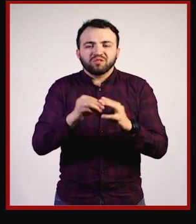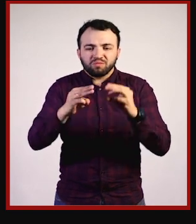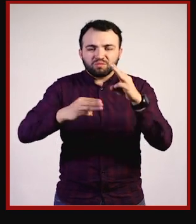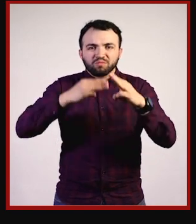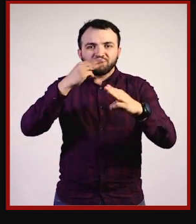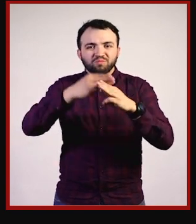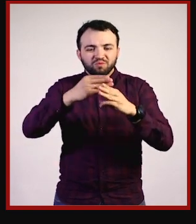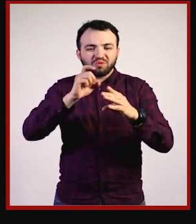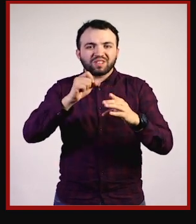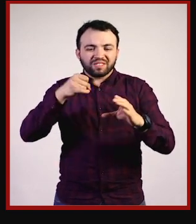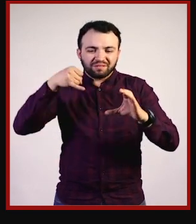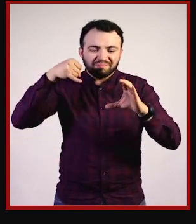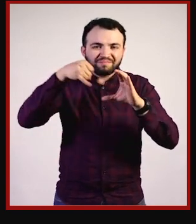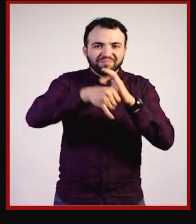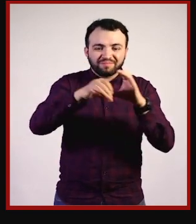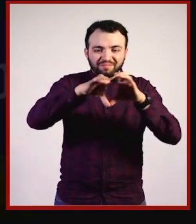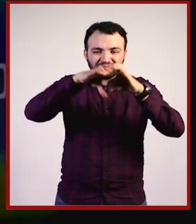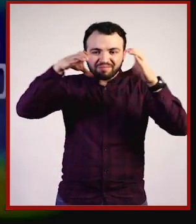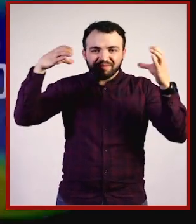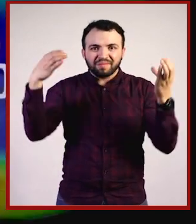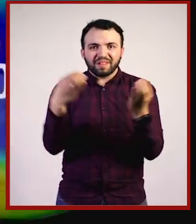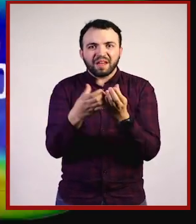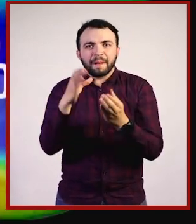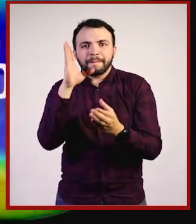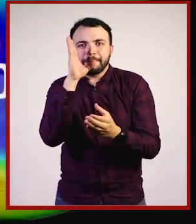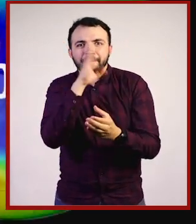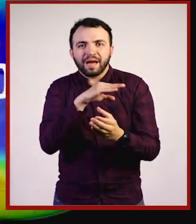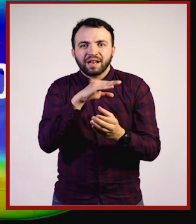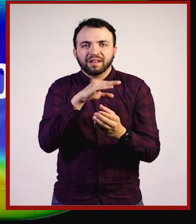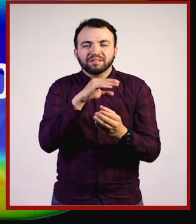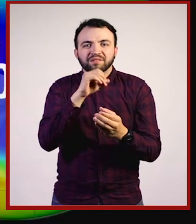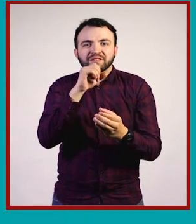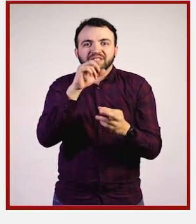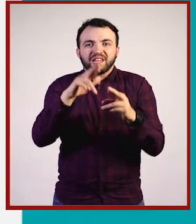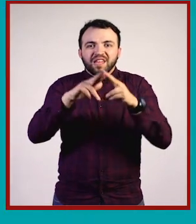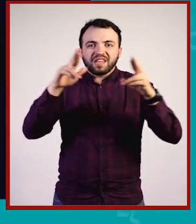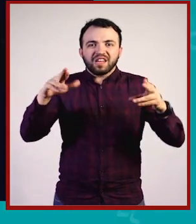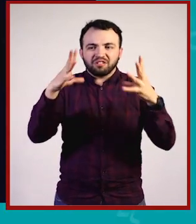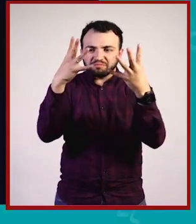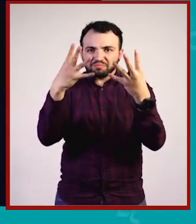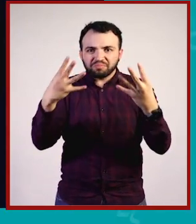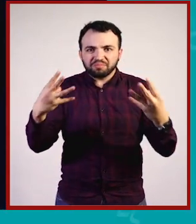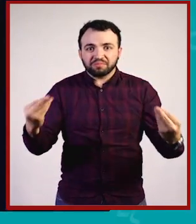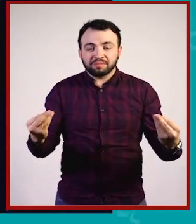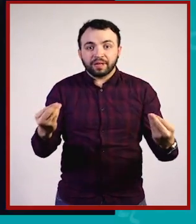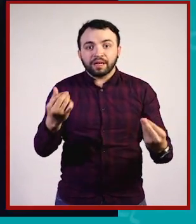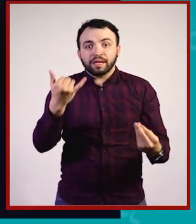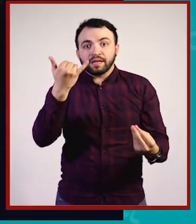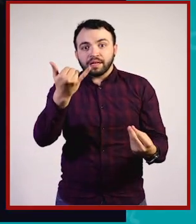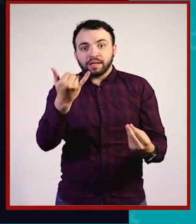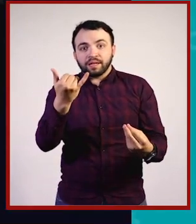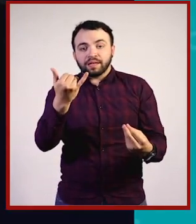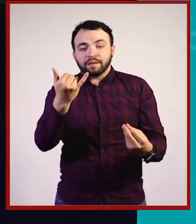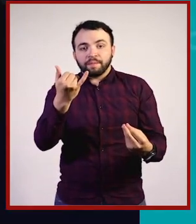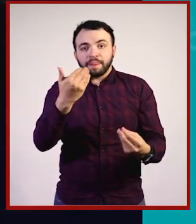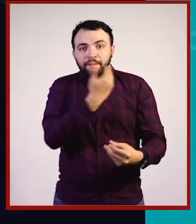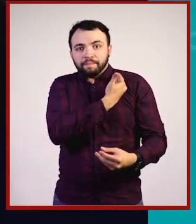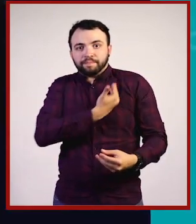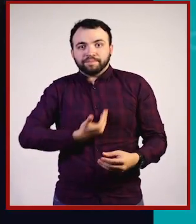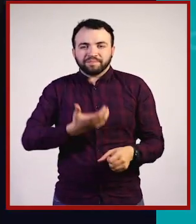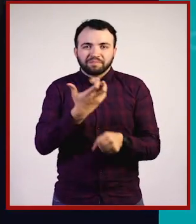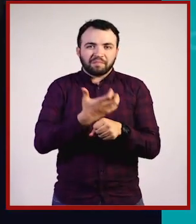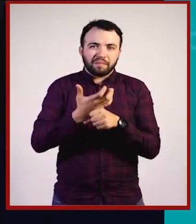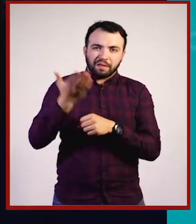los polos, la capa de ozono, y el presidente Barack Obama le pidió que corrigiera a nombre de toda la humanidad